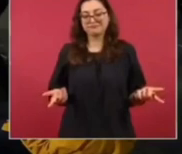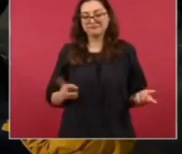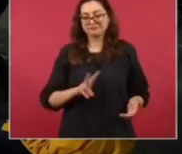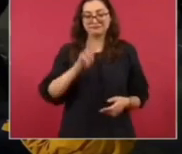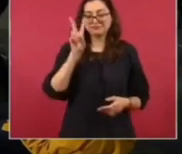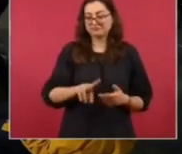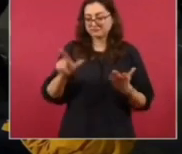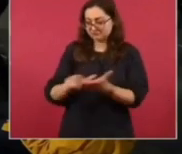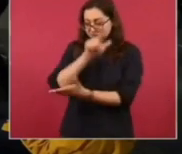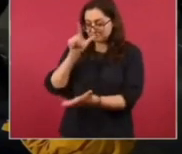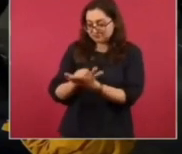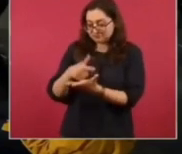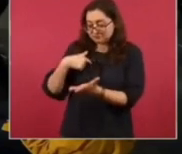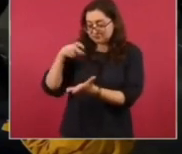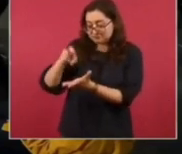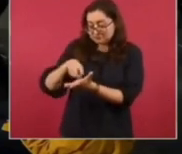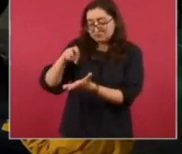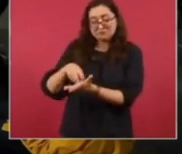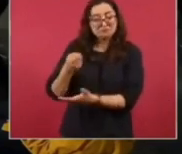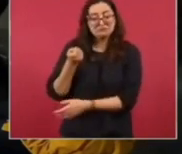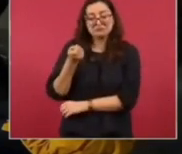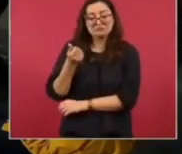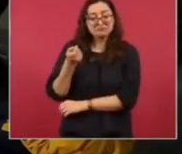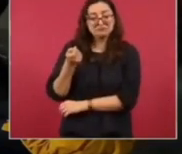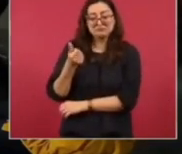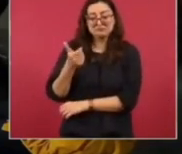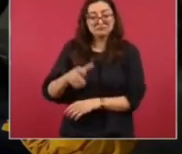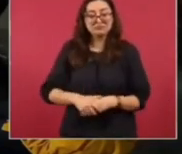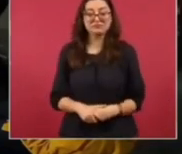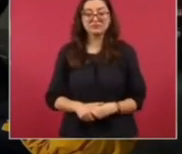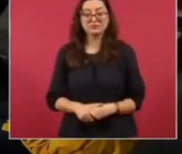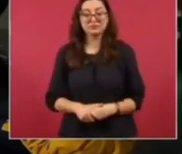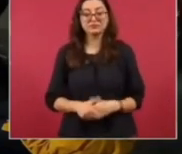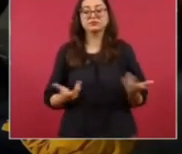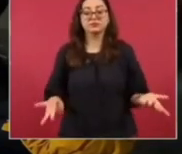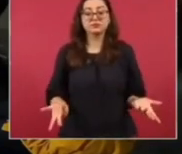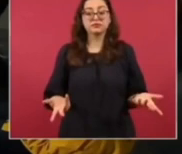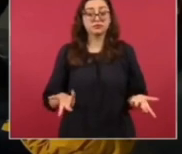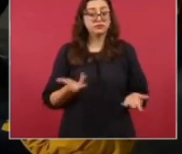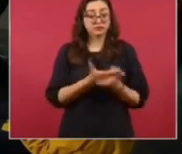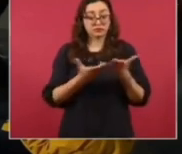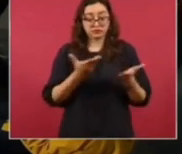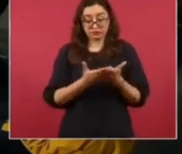¿Por qué? ¿Cómo llegamos nosotros aquí? ¿Por el INE?